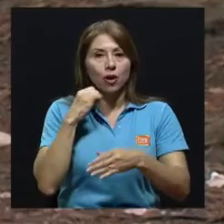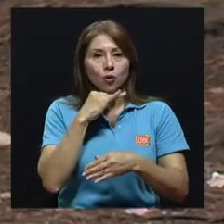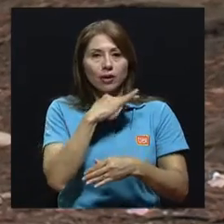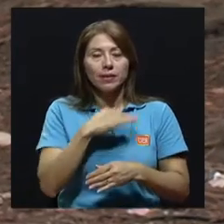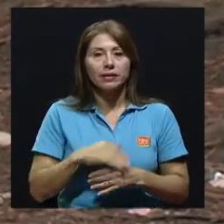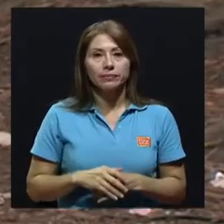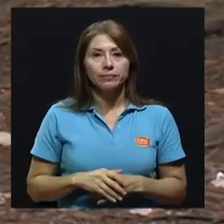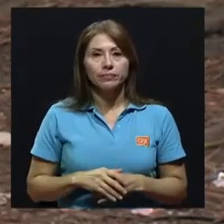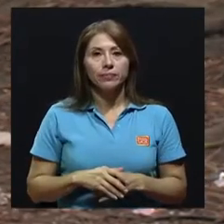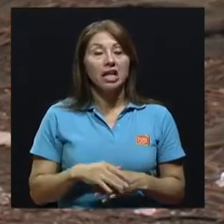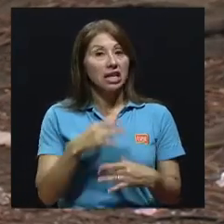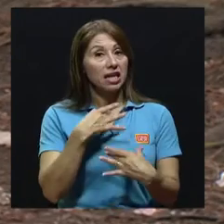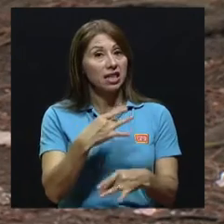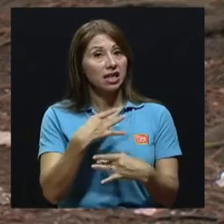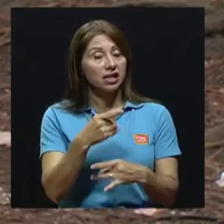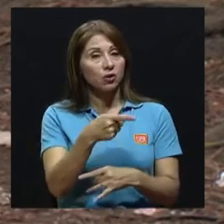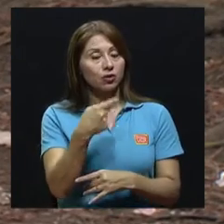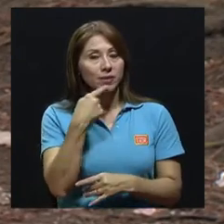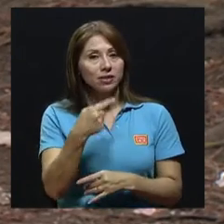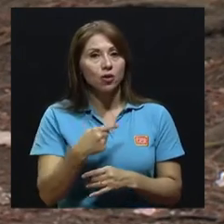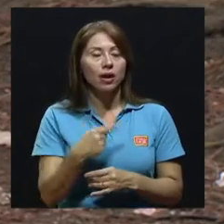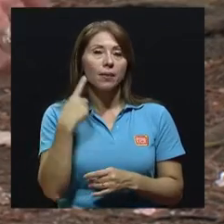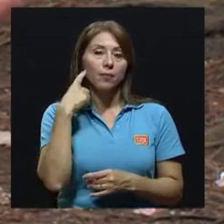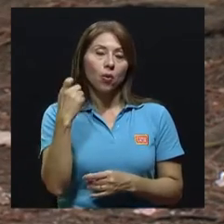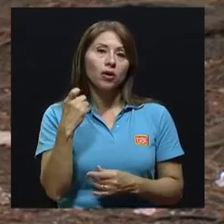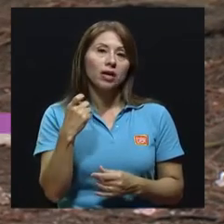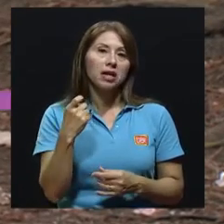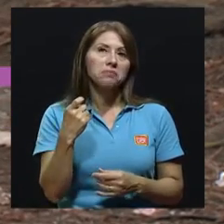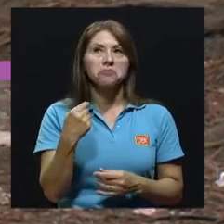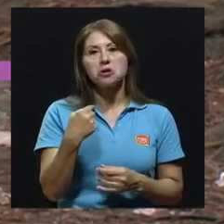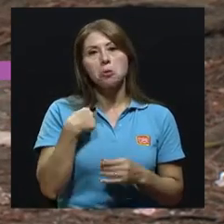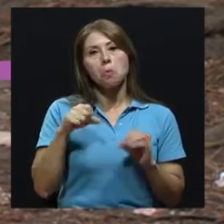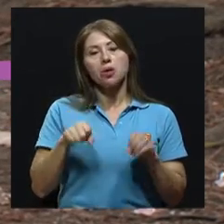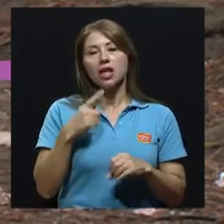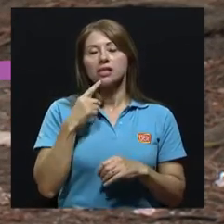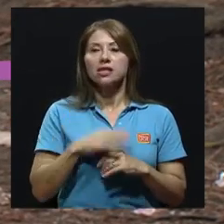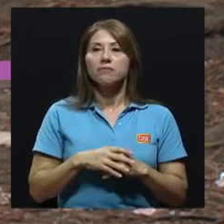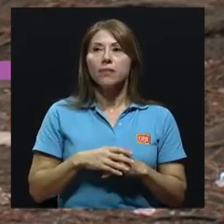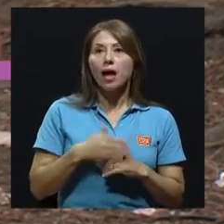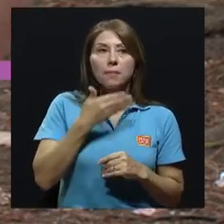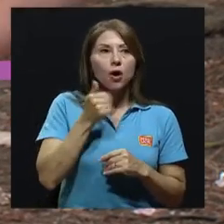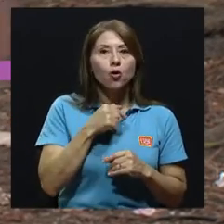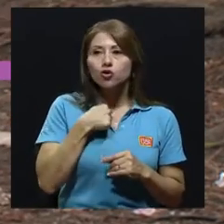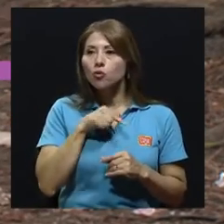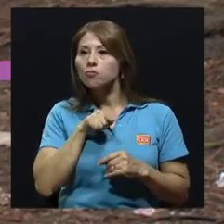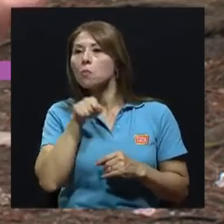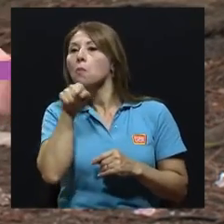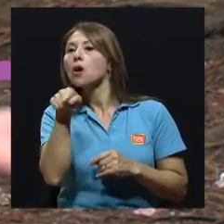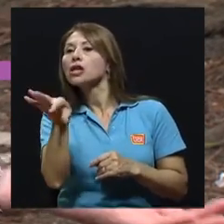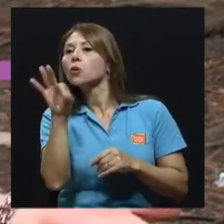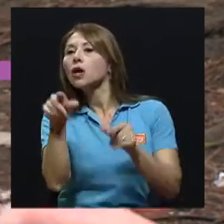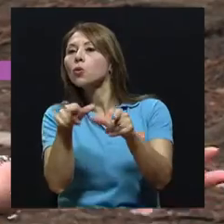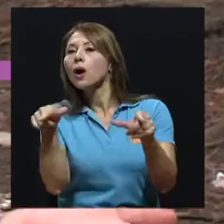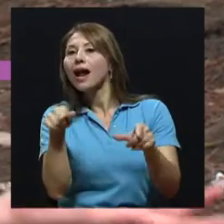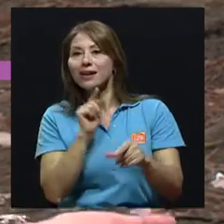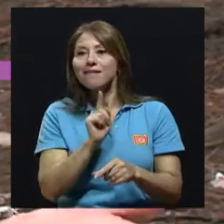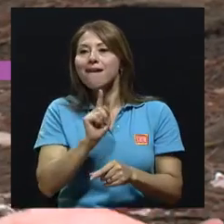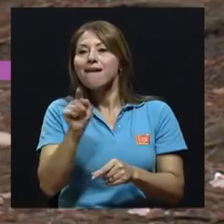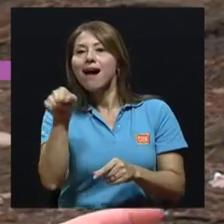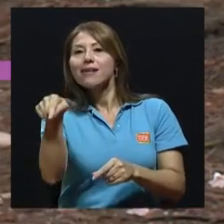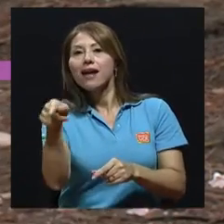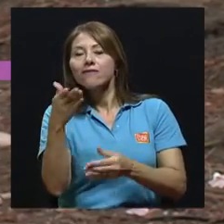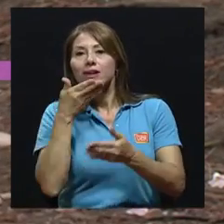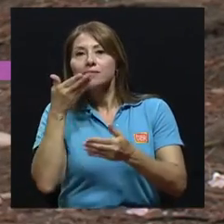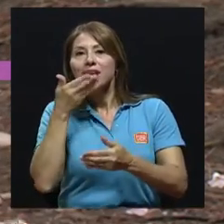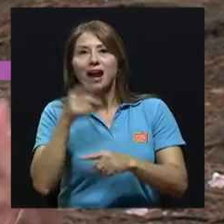Y es que qué interesante eso que usted menciona, Félix, porque definitivamente uno podría decir, bueno, voy a escoger este lugar y aquí no voy a respirar, pero no se puede hacer